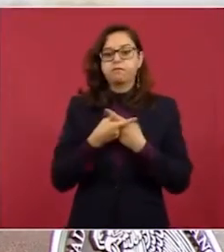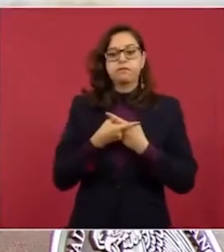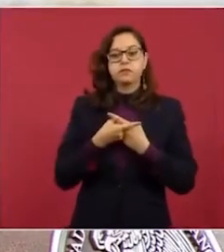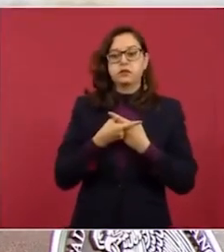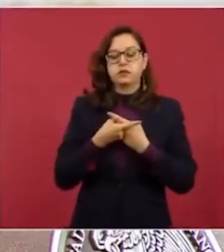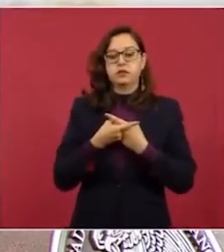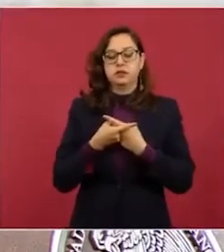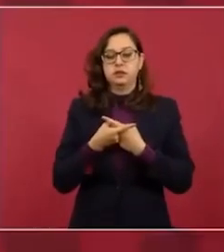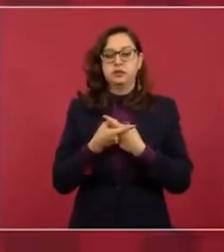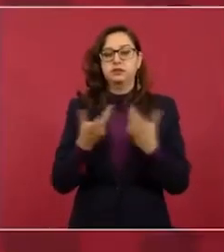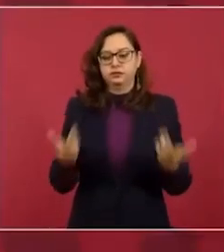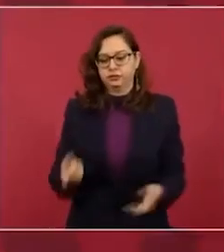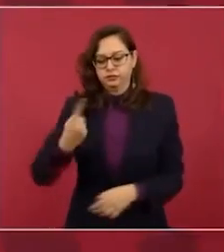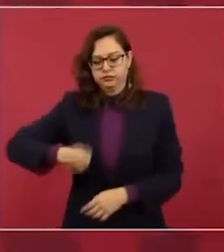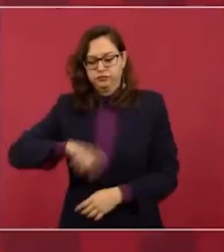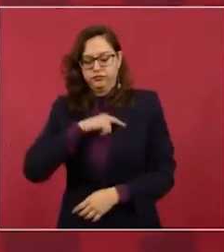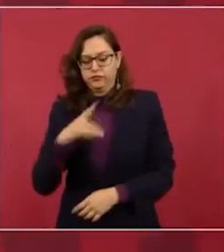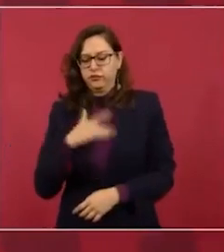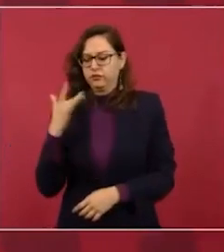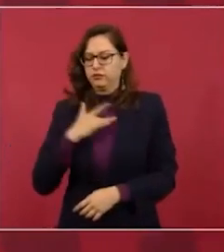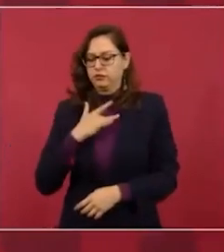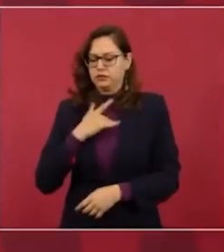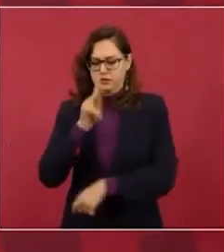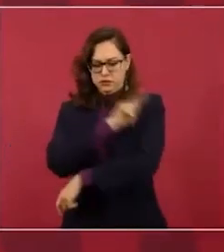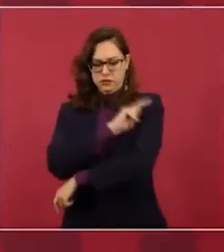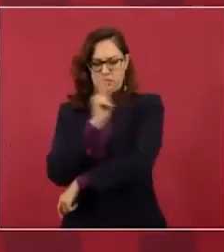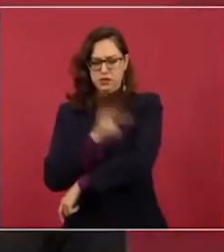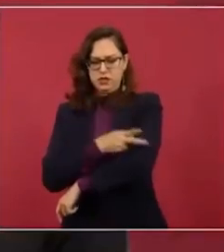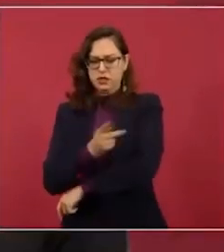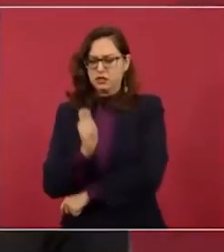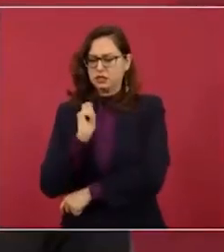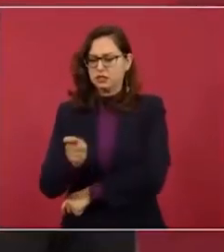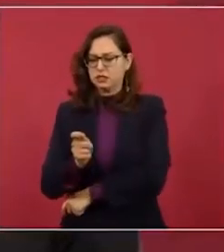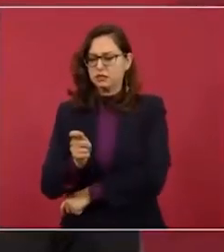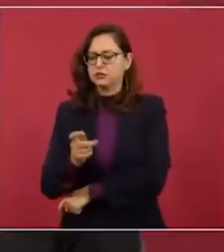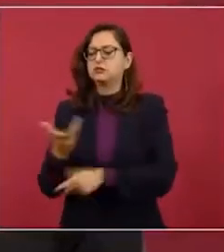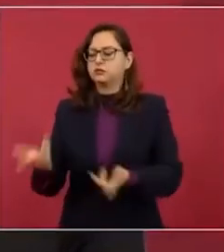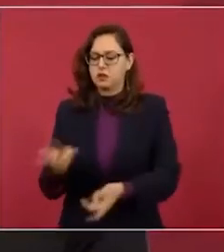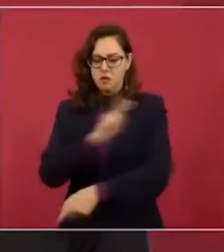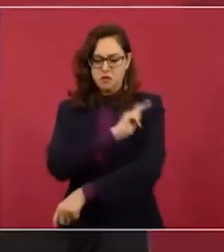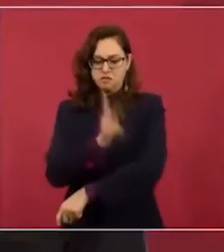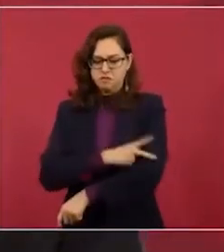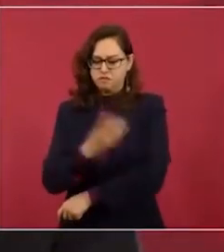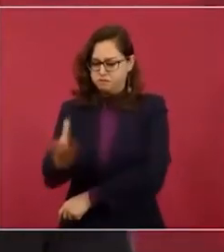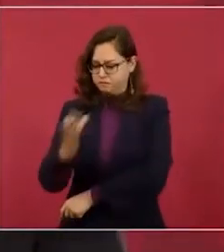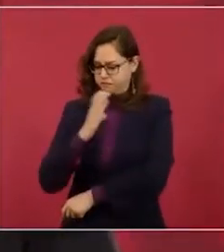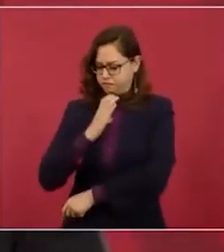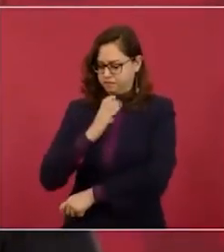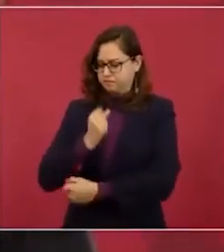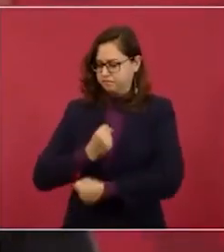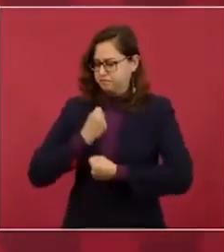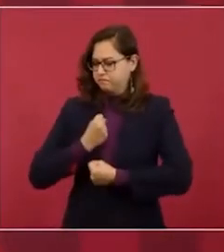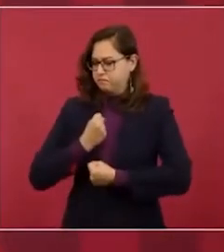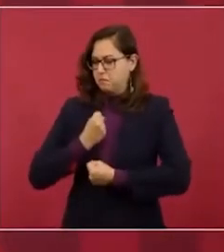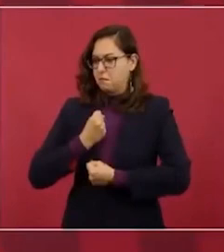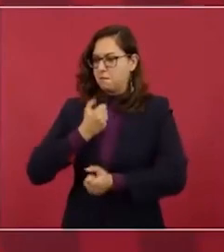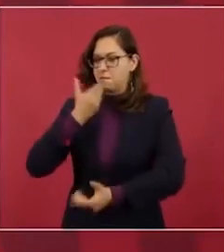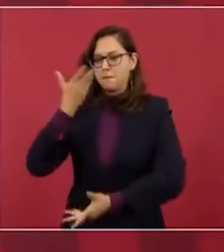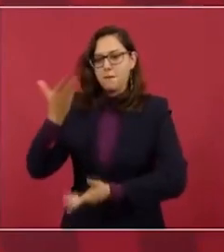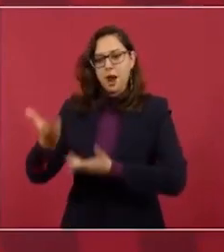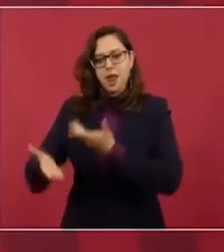La concepción nuestra de poder es que solo tiene sentido y se convierte en virtud cuando se pone al servicio de los demás.